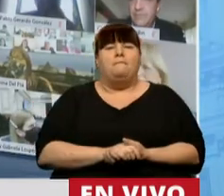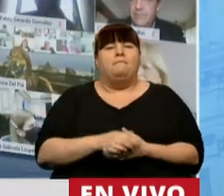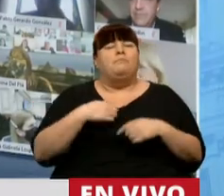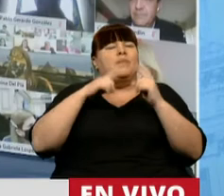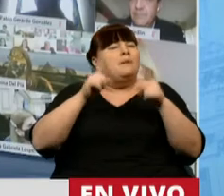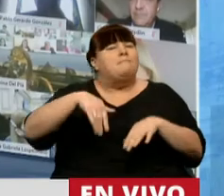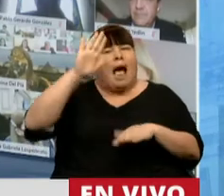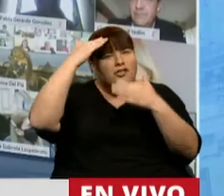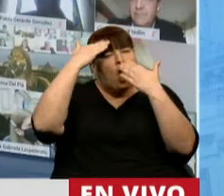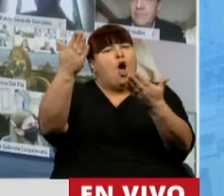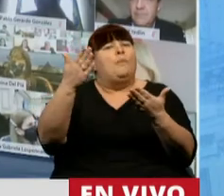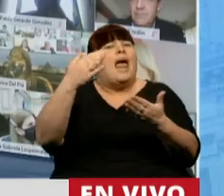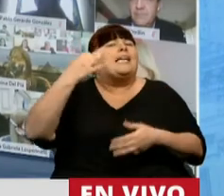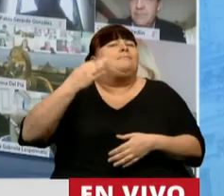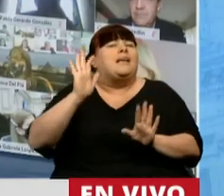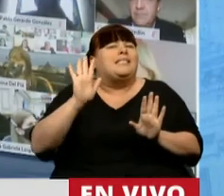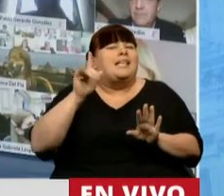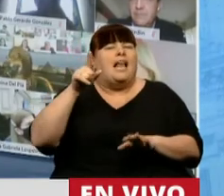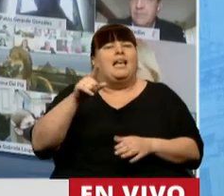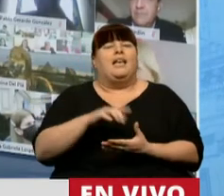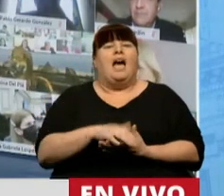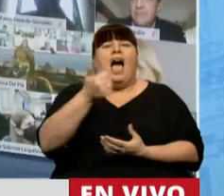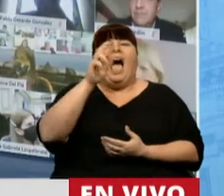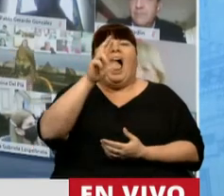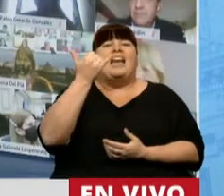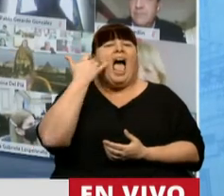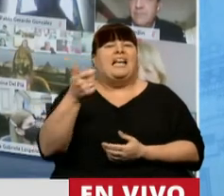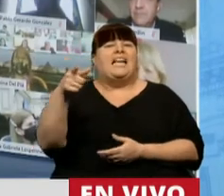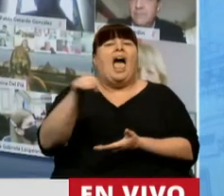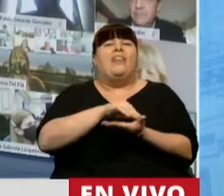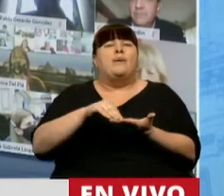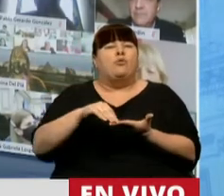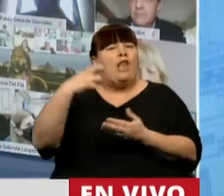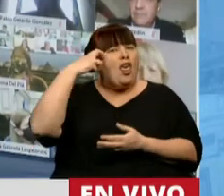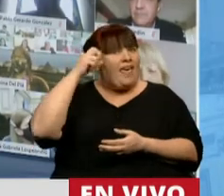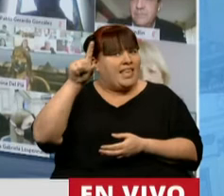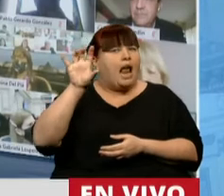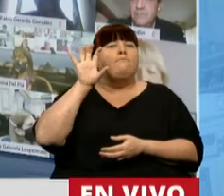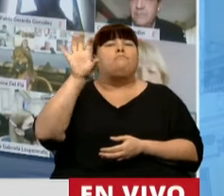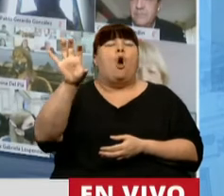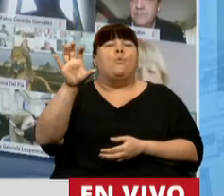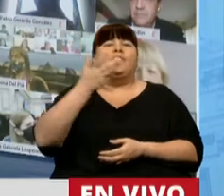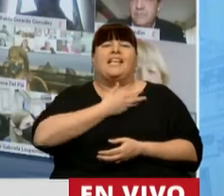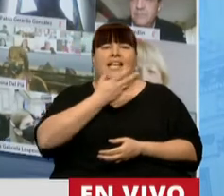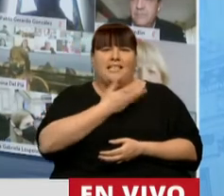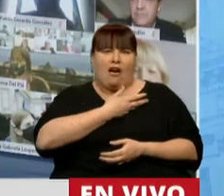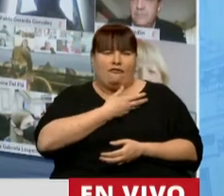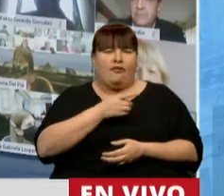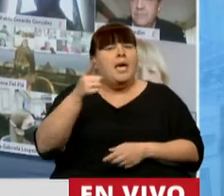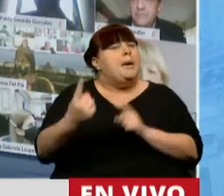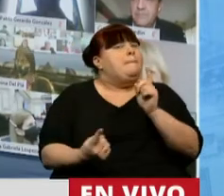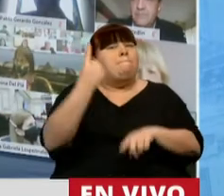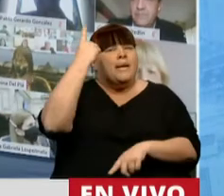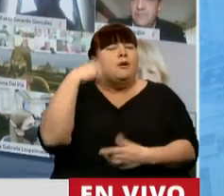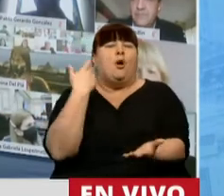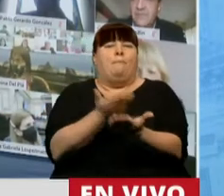quiero hacer un especial homenaje al doctor Rogelio Araya, un diputado radical de la provincia de Santa Fe y fue el